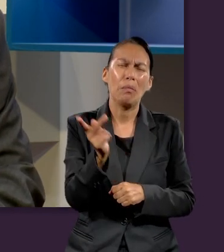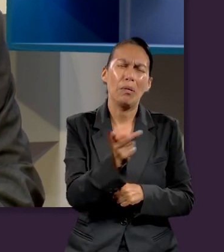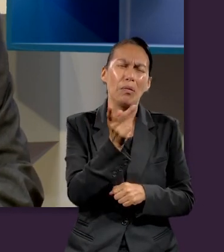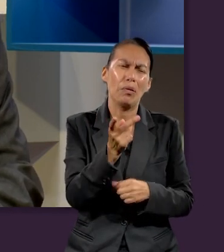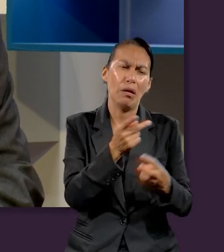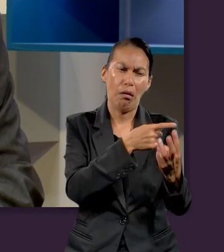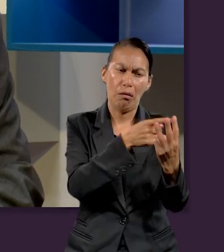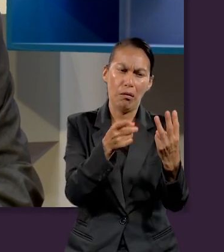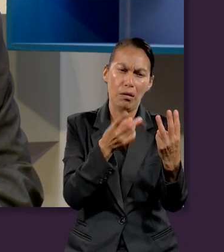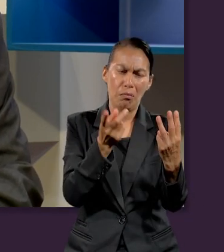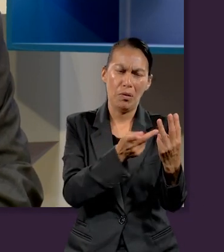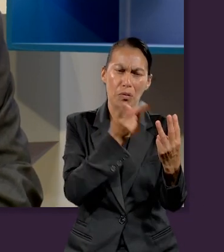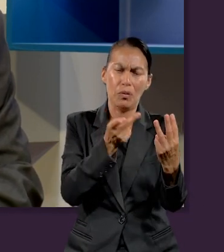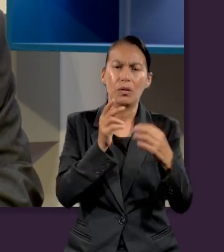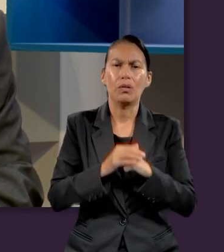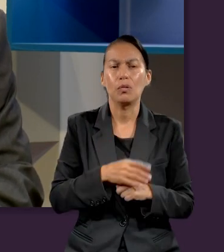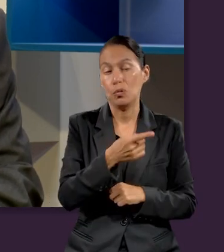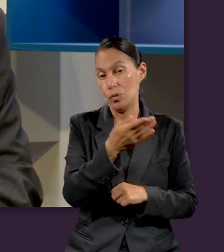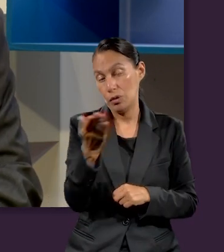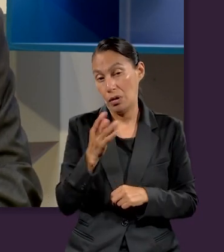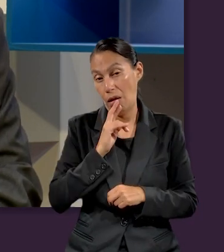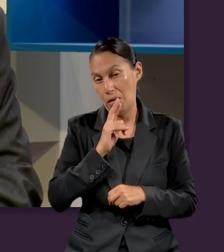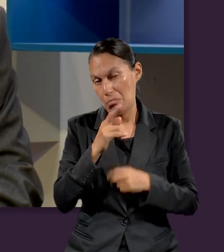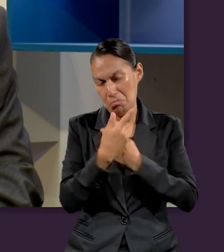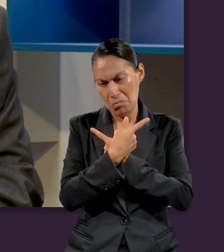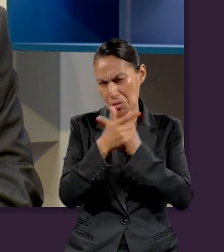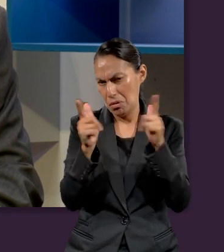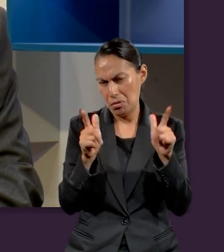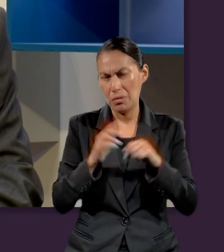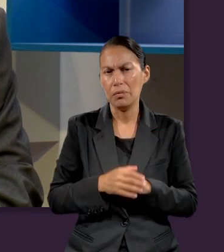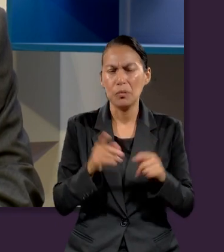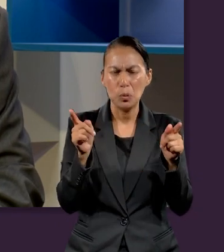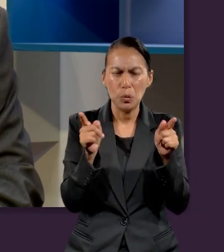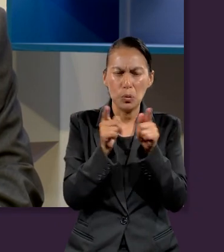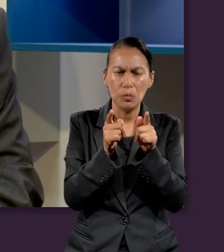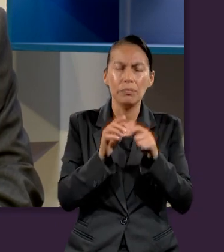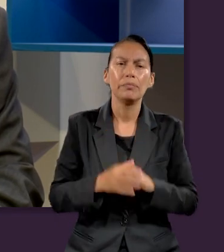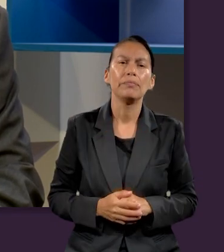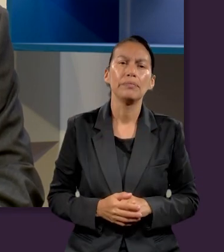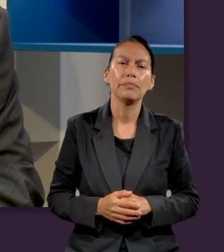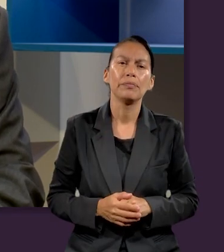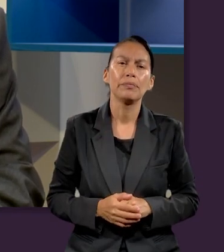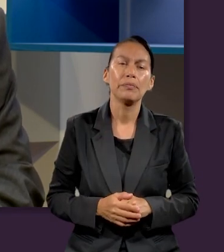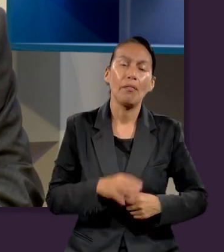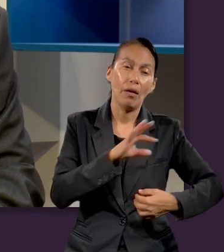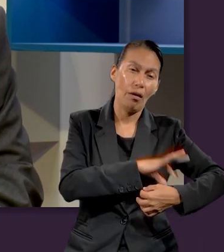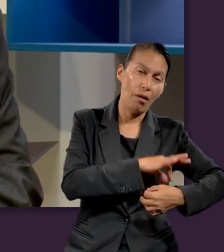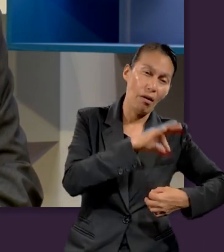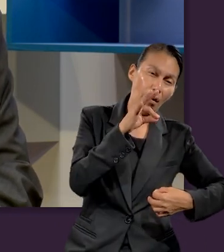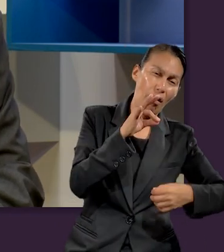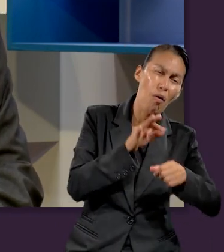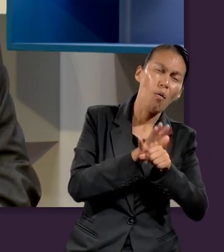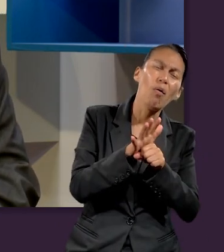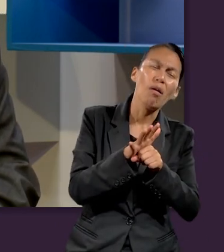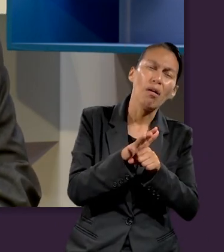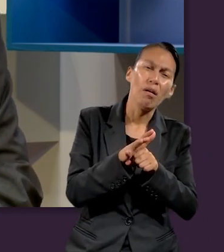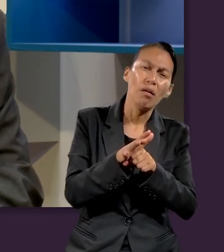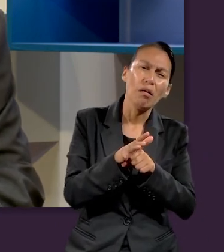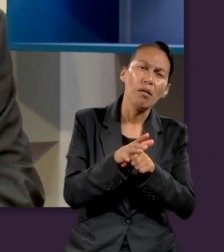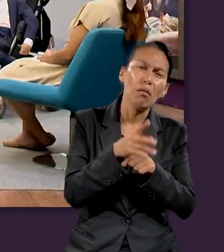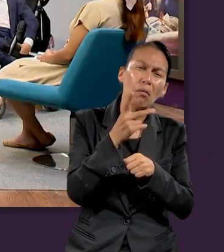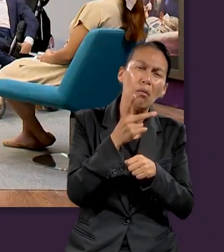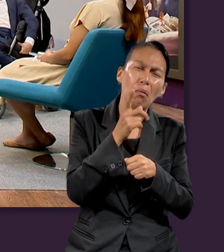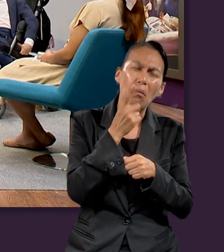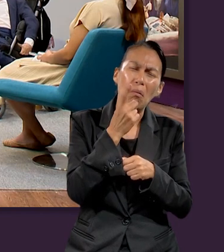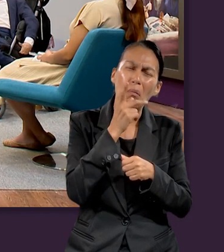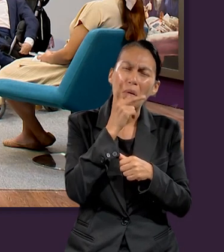hago una pregunta a las tres. Contéstenla como ustedes lo puedan hacer más breve. ¿Qué les deja esta lección? A lo mejor una palabra,